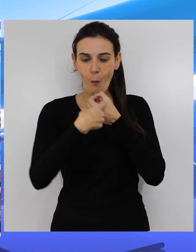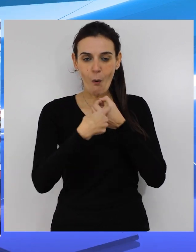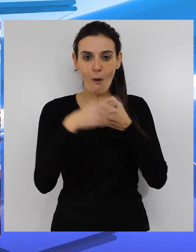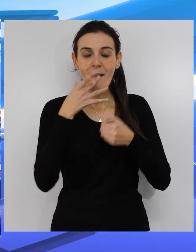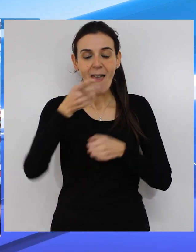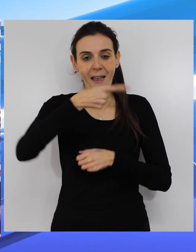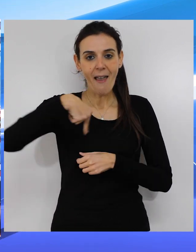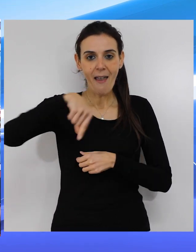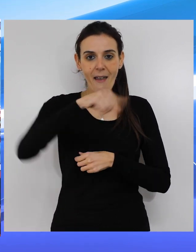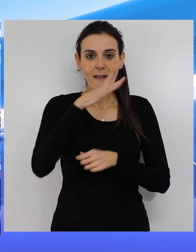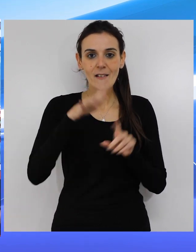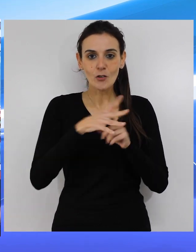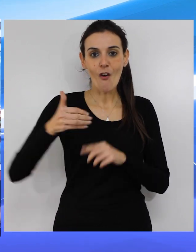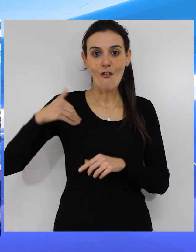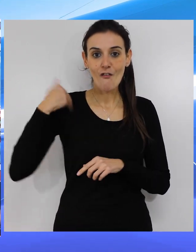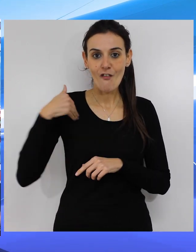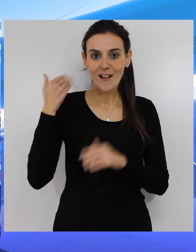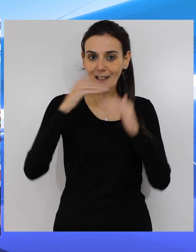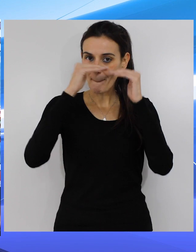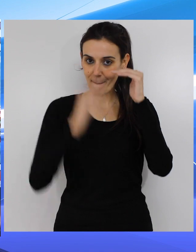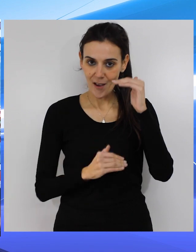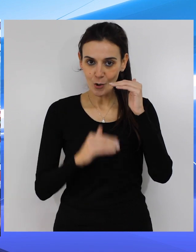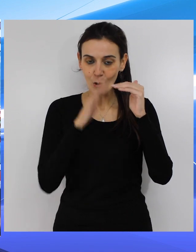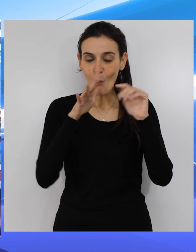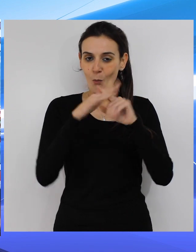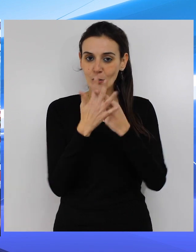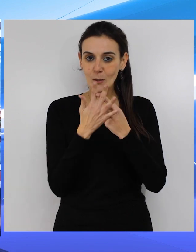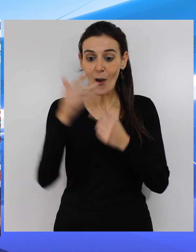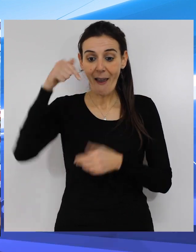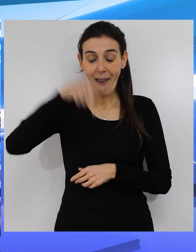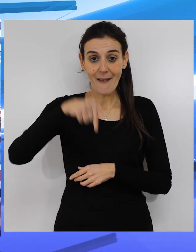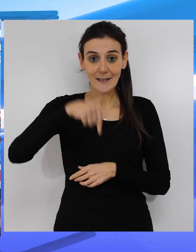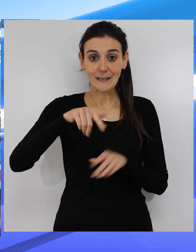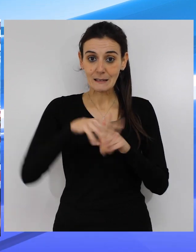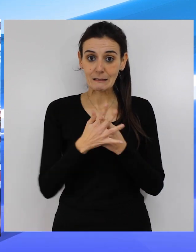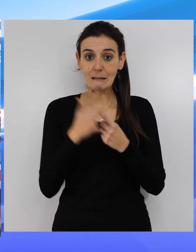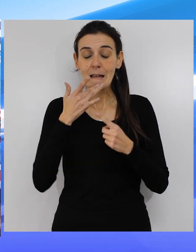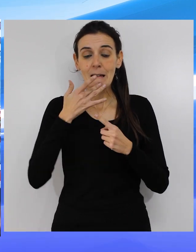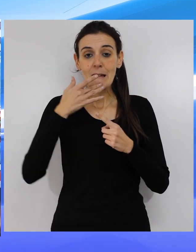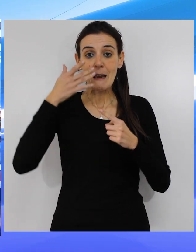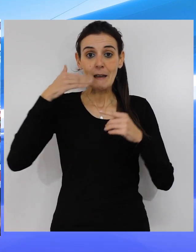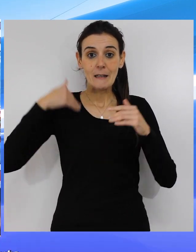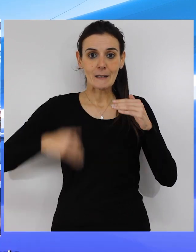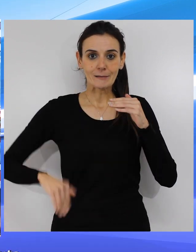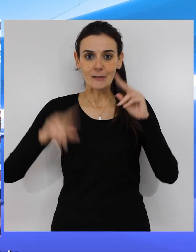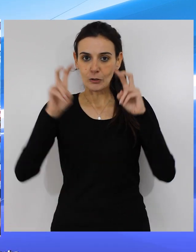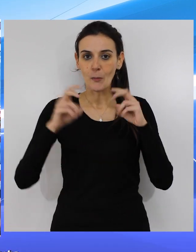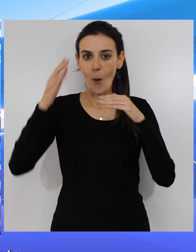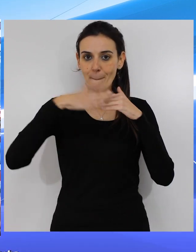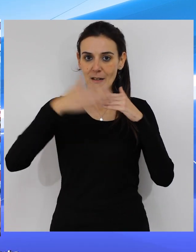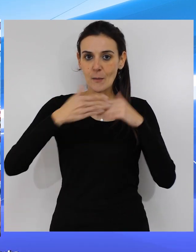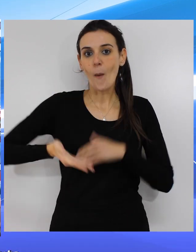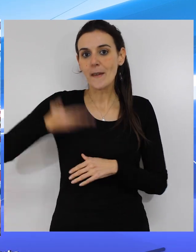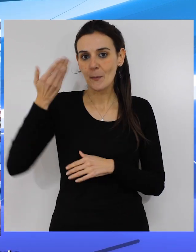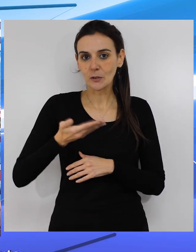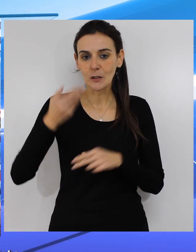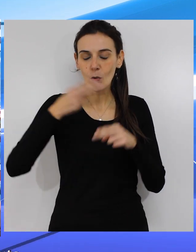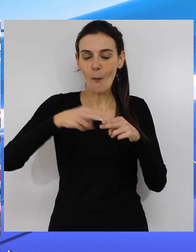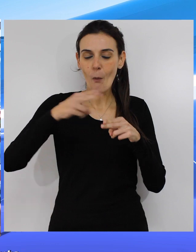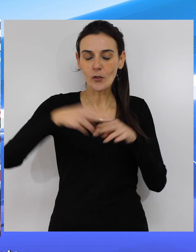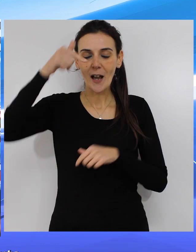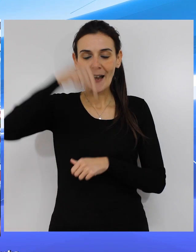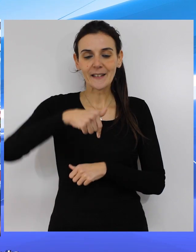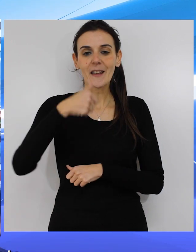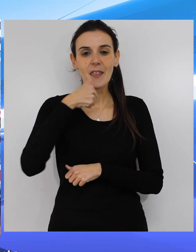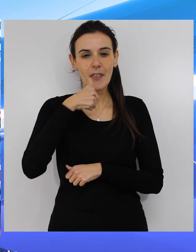menos absentismo escolar. Por eso les decía que este es el ingreso mínimo vital, que es una política que